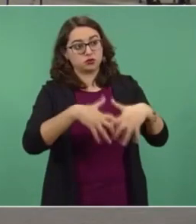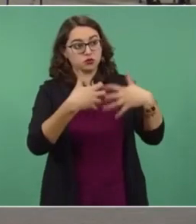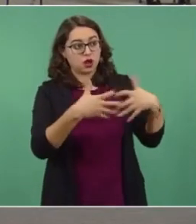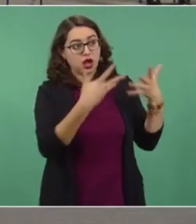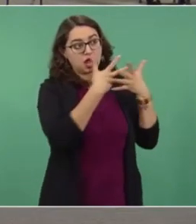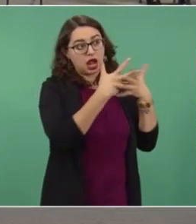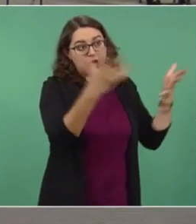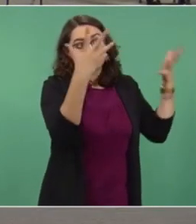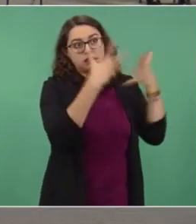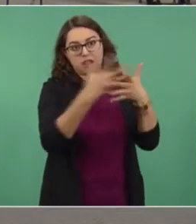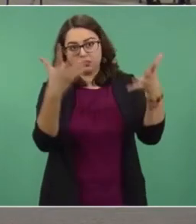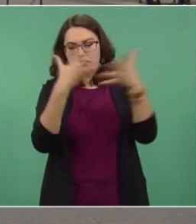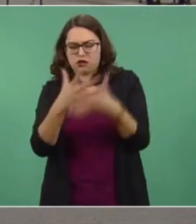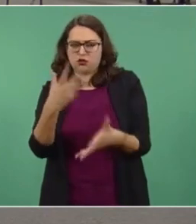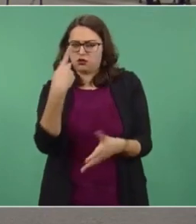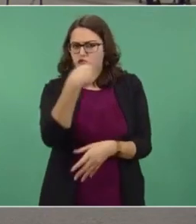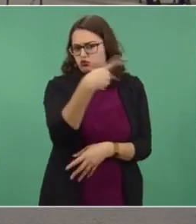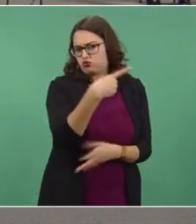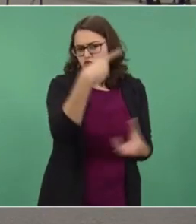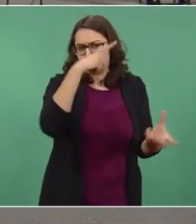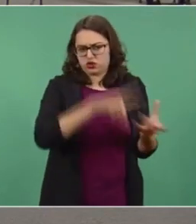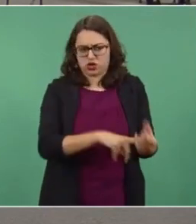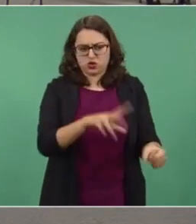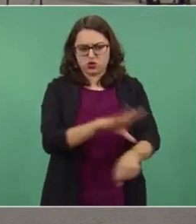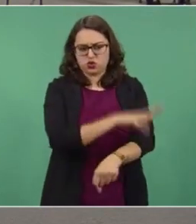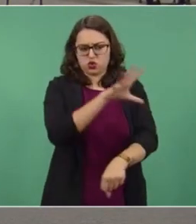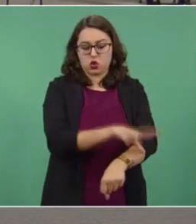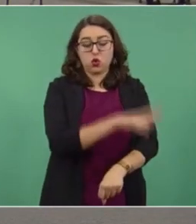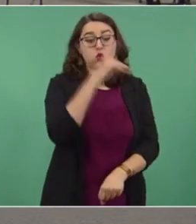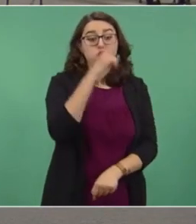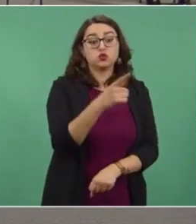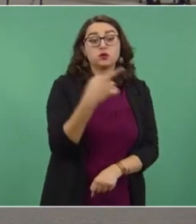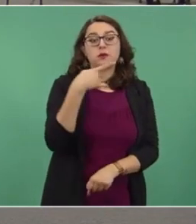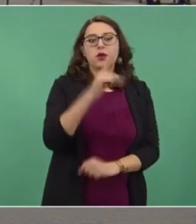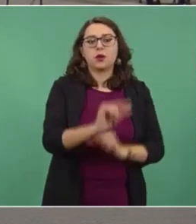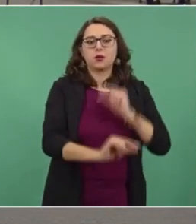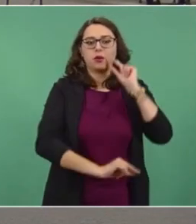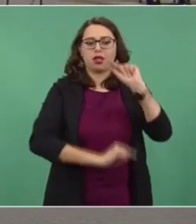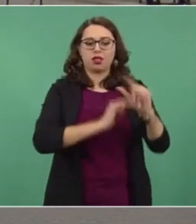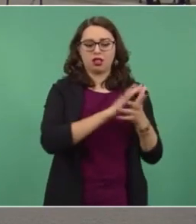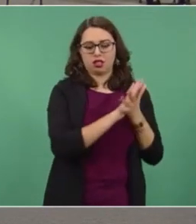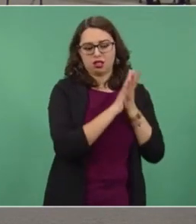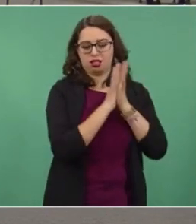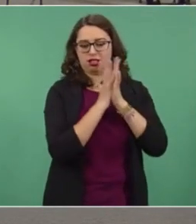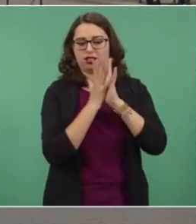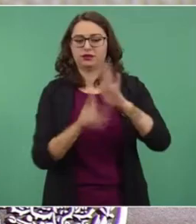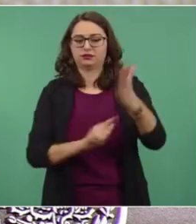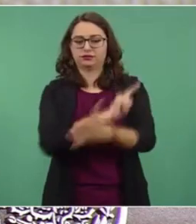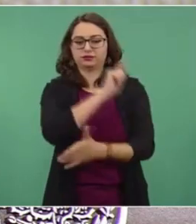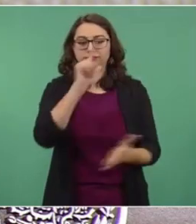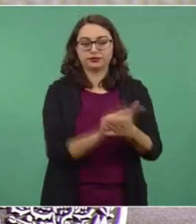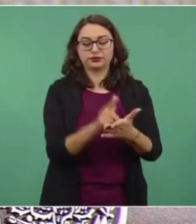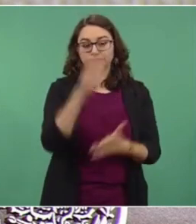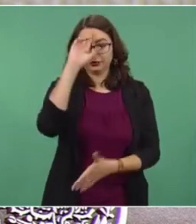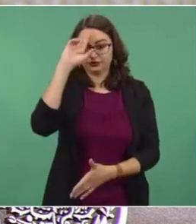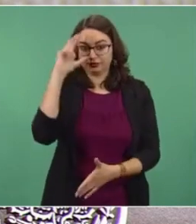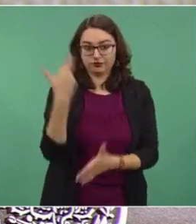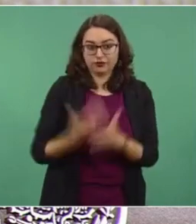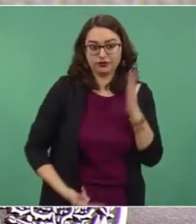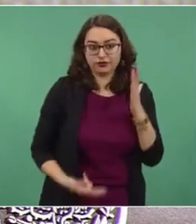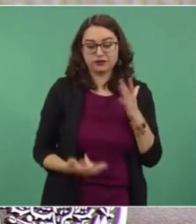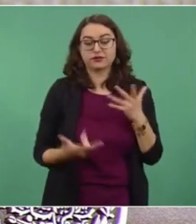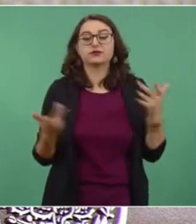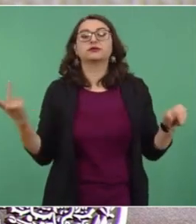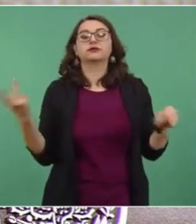Sin embargo, esto decayó en una práctica ilegal, creando un mercado